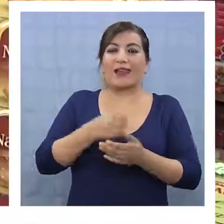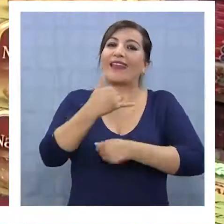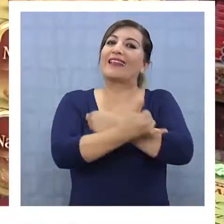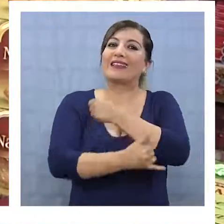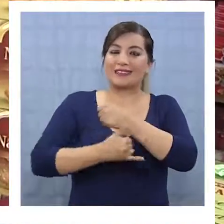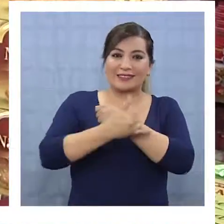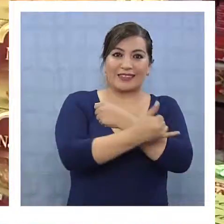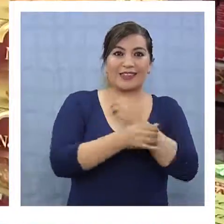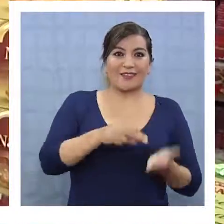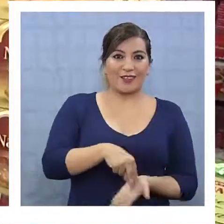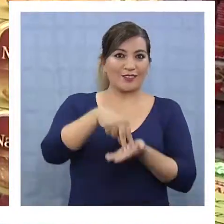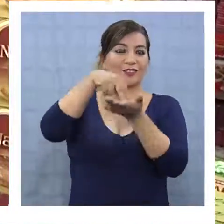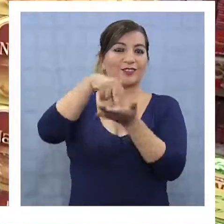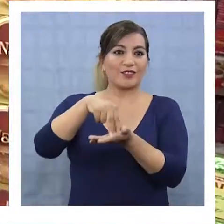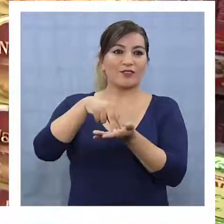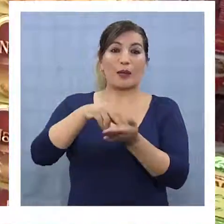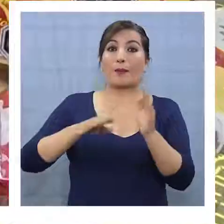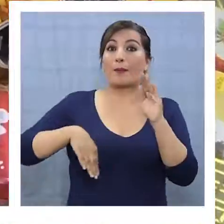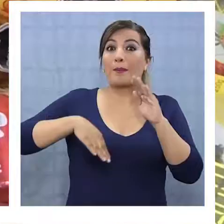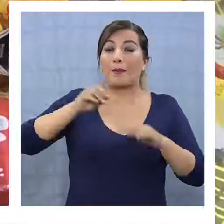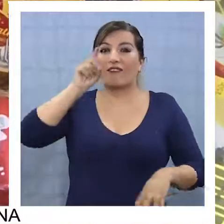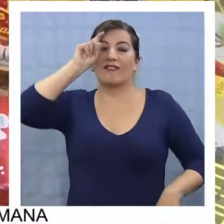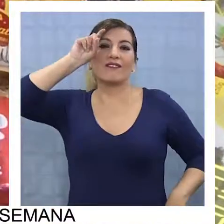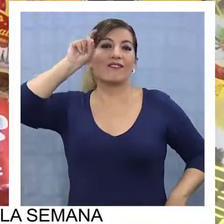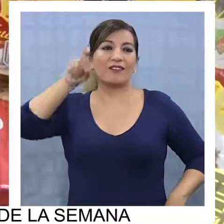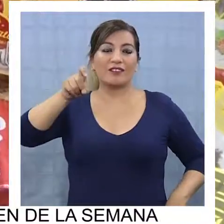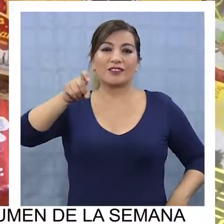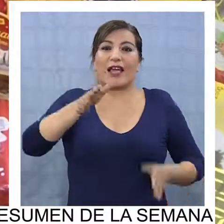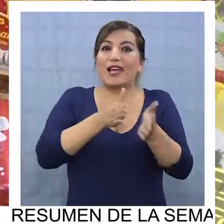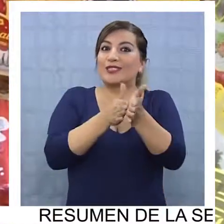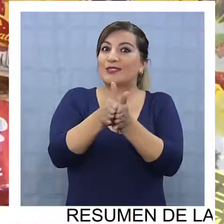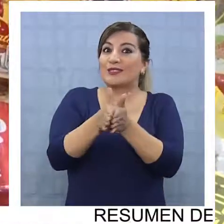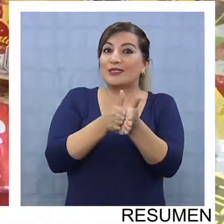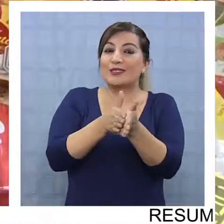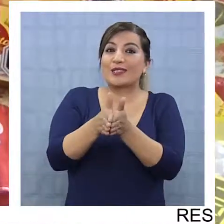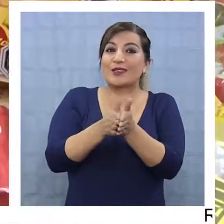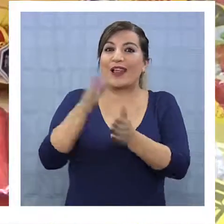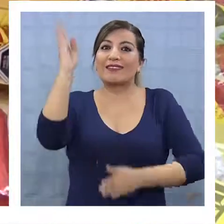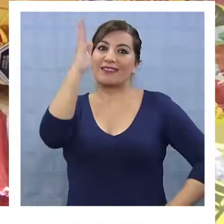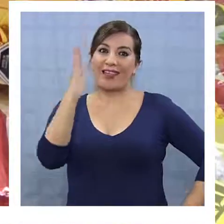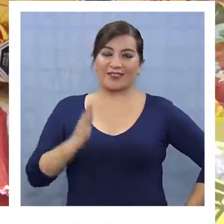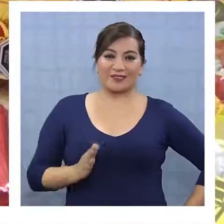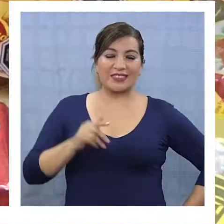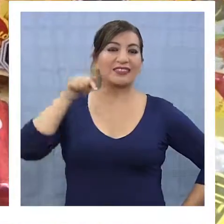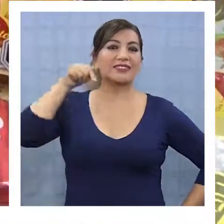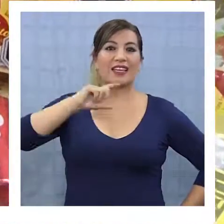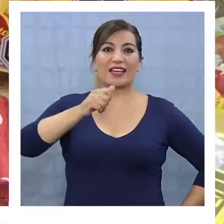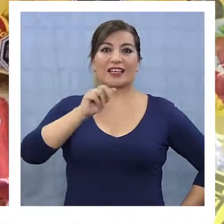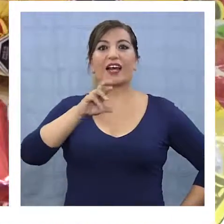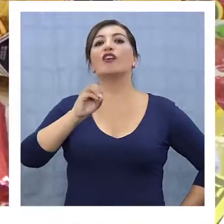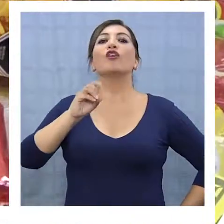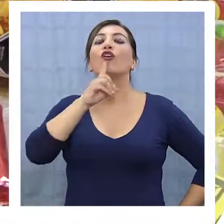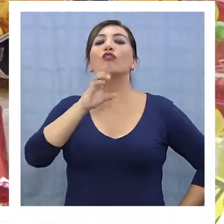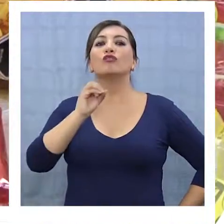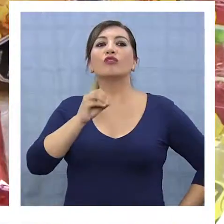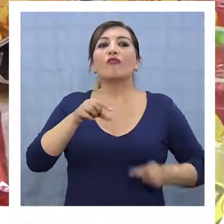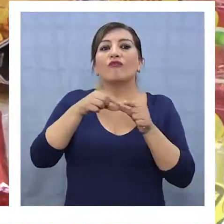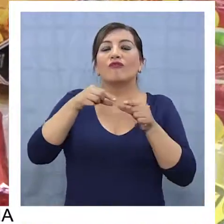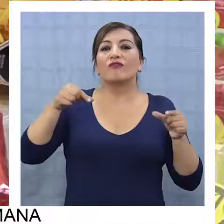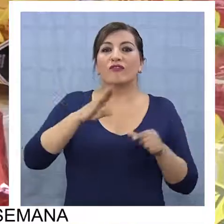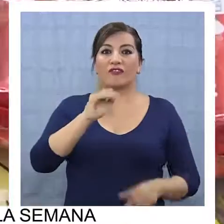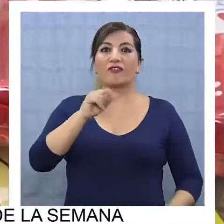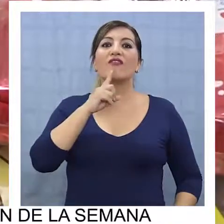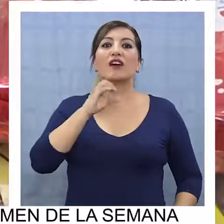productos extranjeros en la Sofri. La mayoría prefieren los populares chocolates brasileros, garoto y